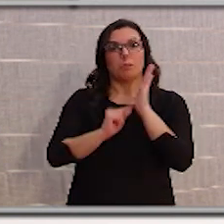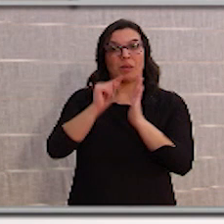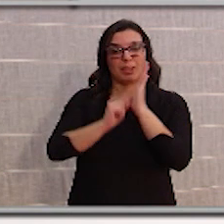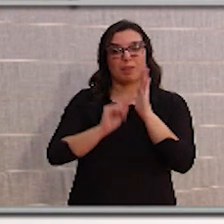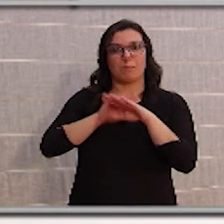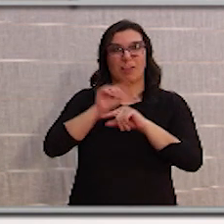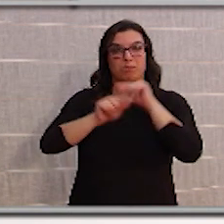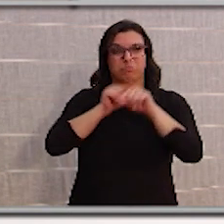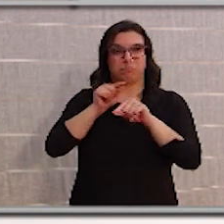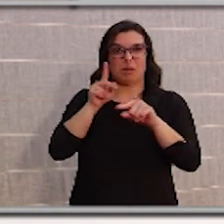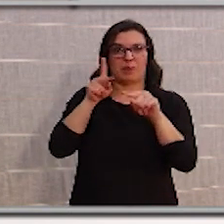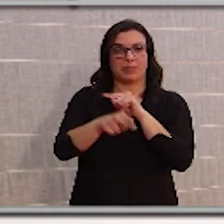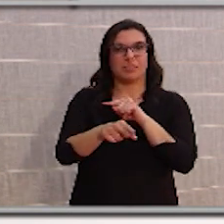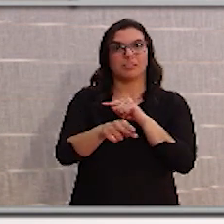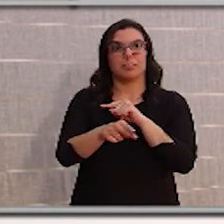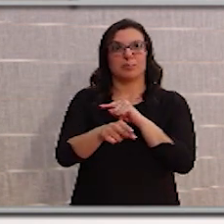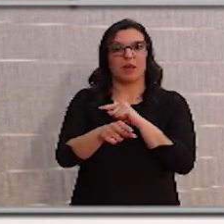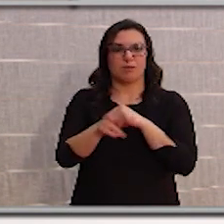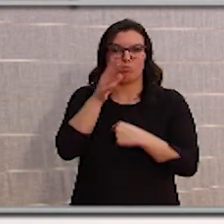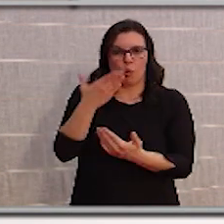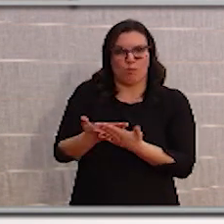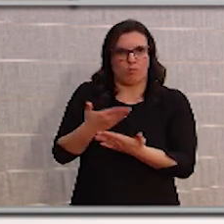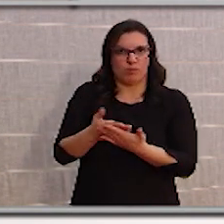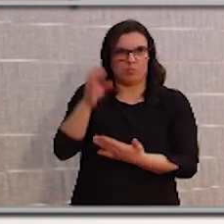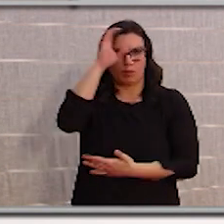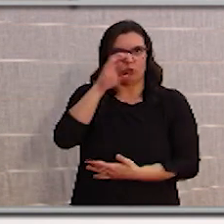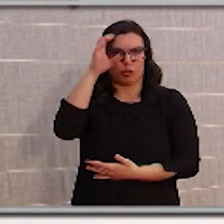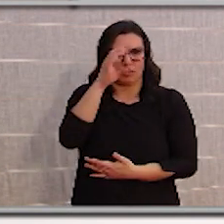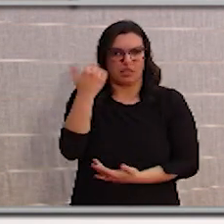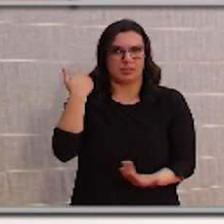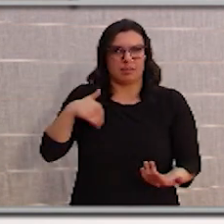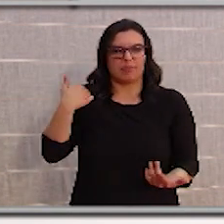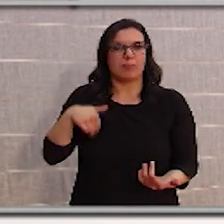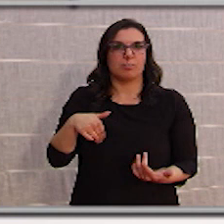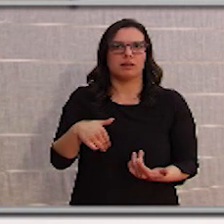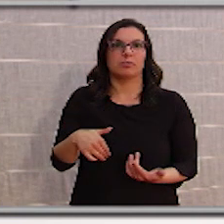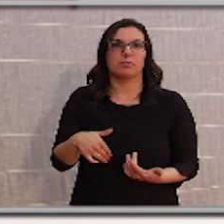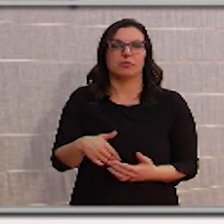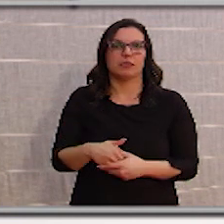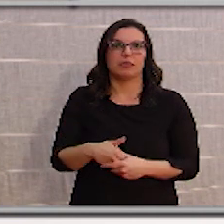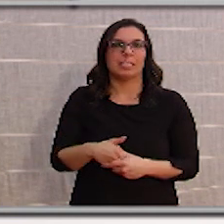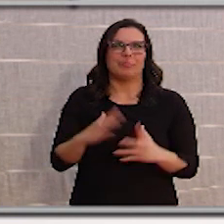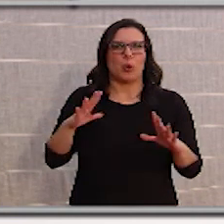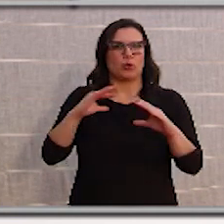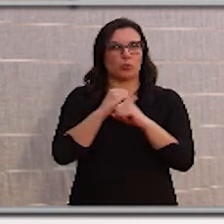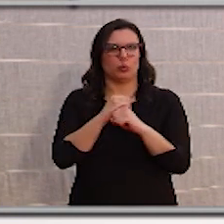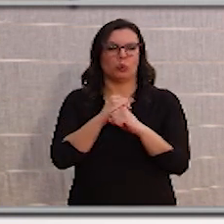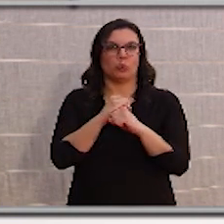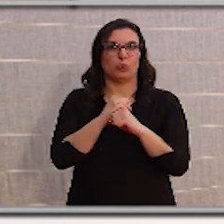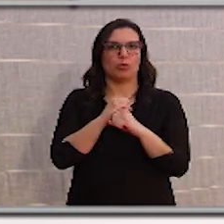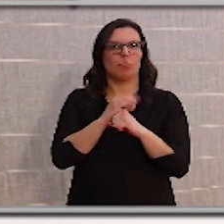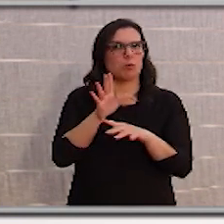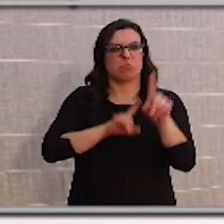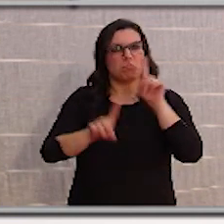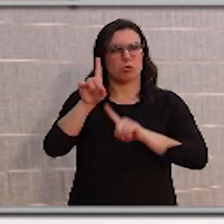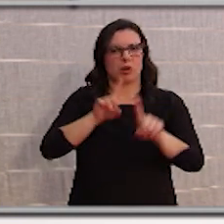en las evidencias científicas que hay, bueno, esta, digamos, no está clara todavía, pero no tenemos ningún